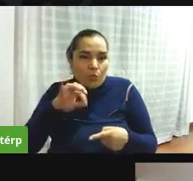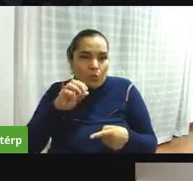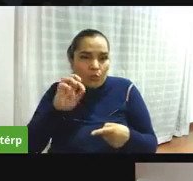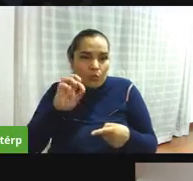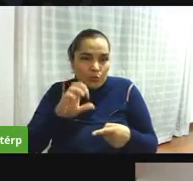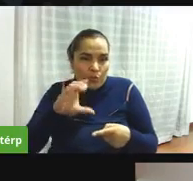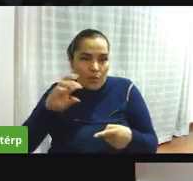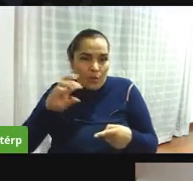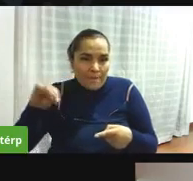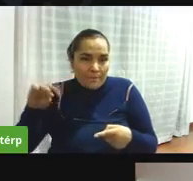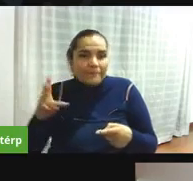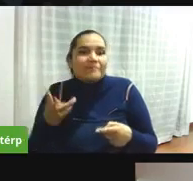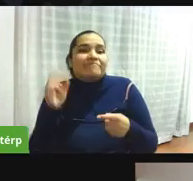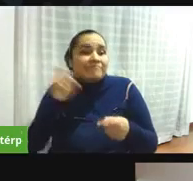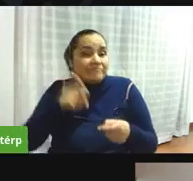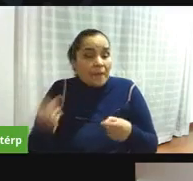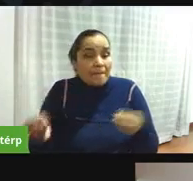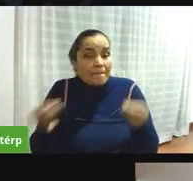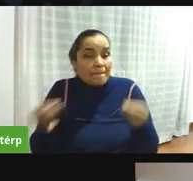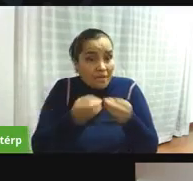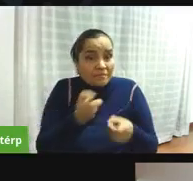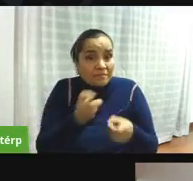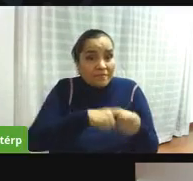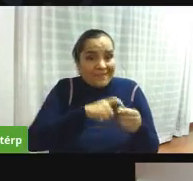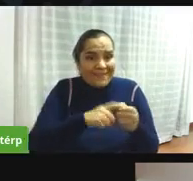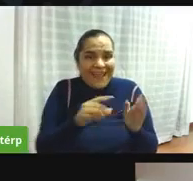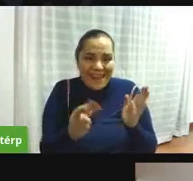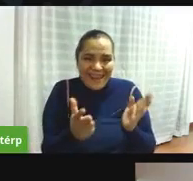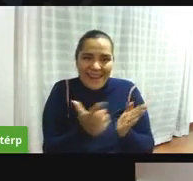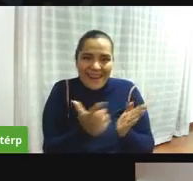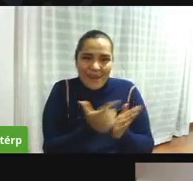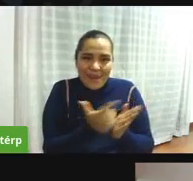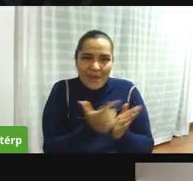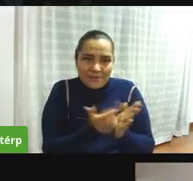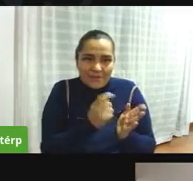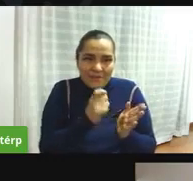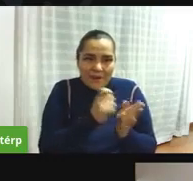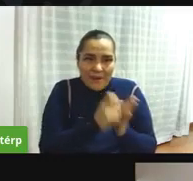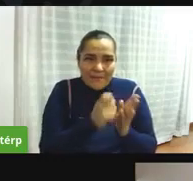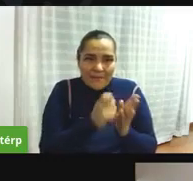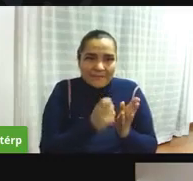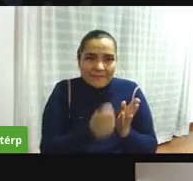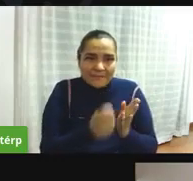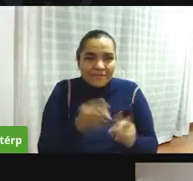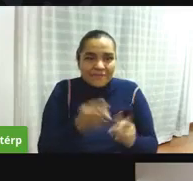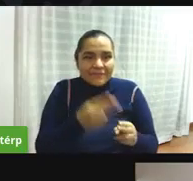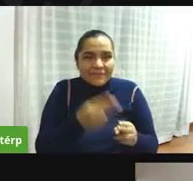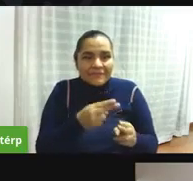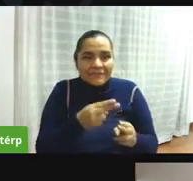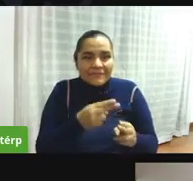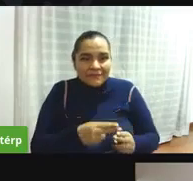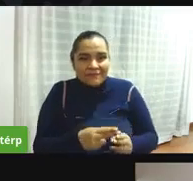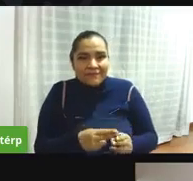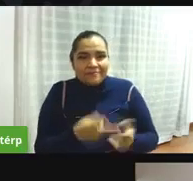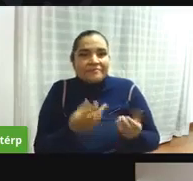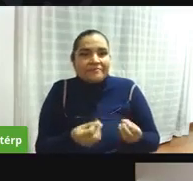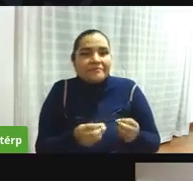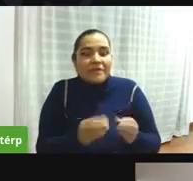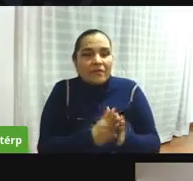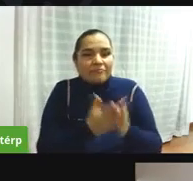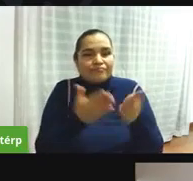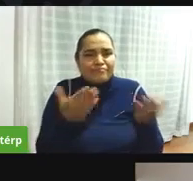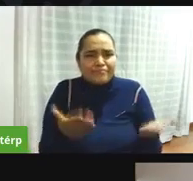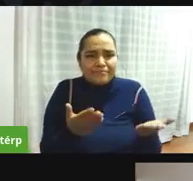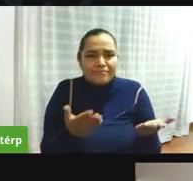inscriba gente a la comunidad el libro es el factor más importante para las elecciones que hay que garantizar que todo lo abran vamos a publicar